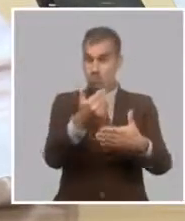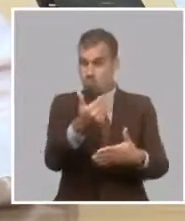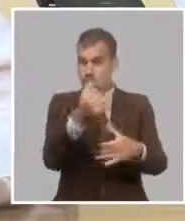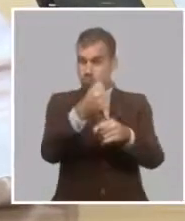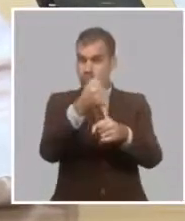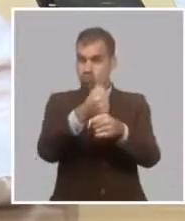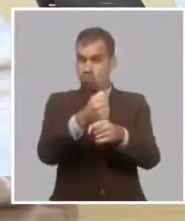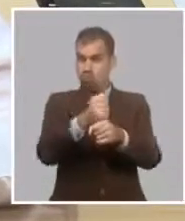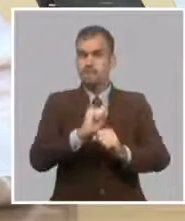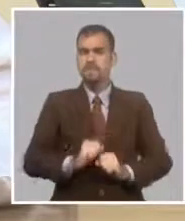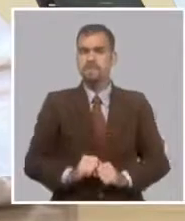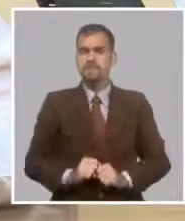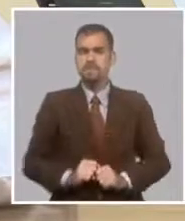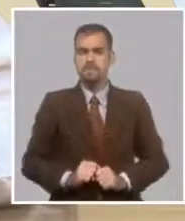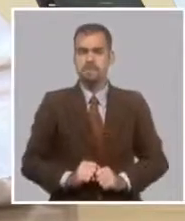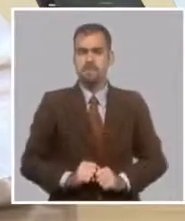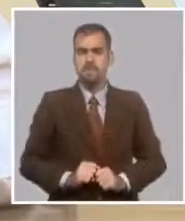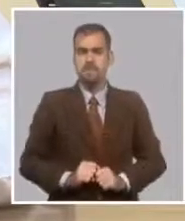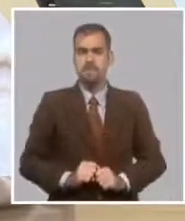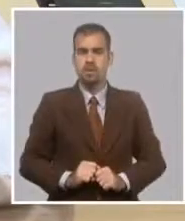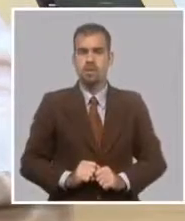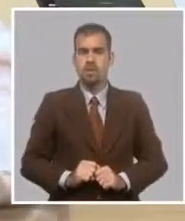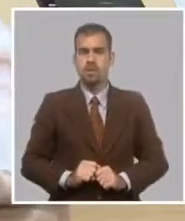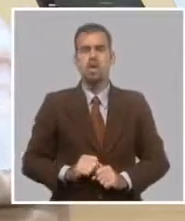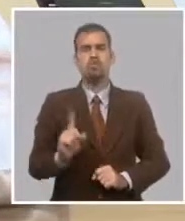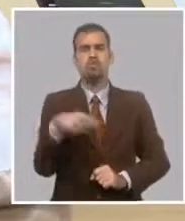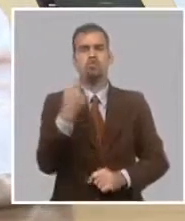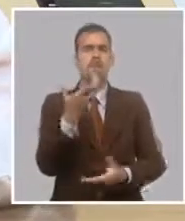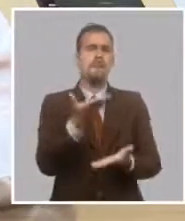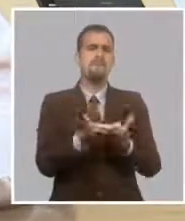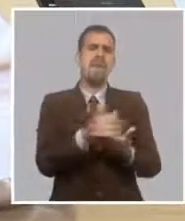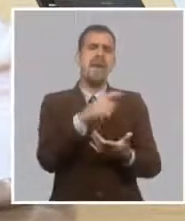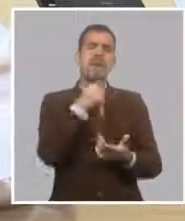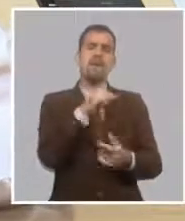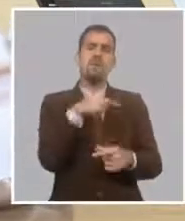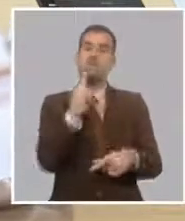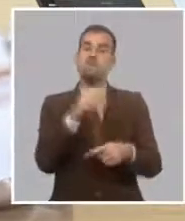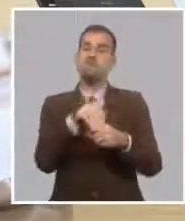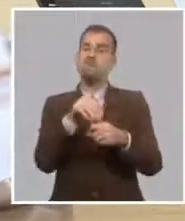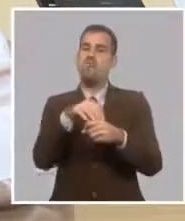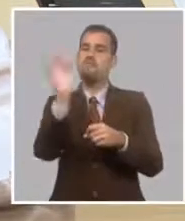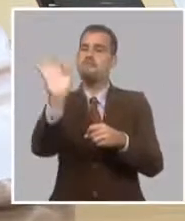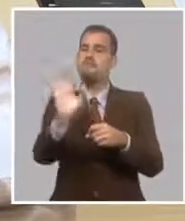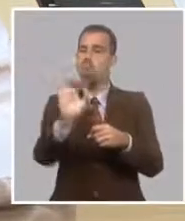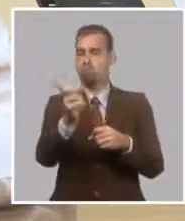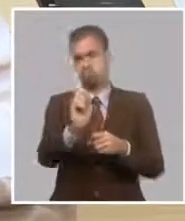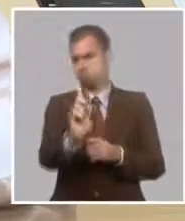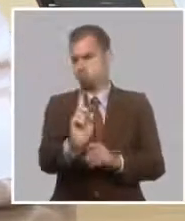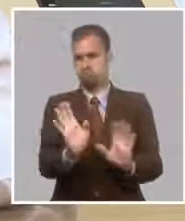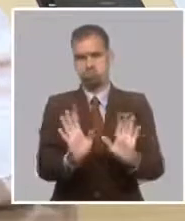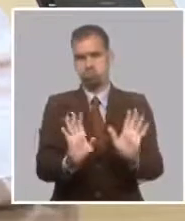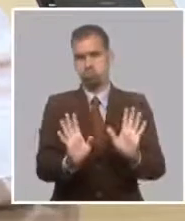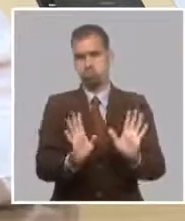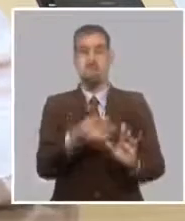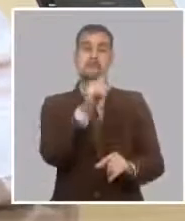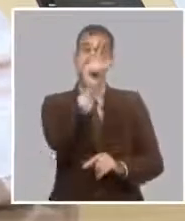necesariamente hay que solicitarles garantías. Los productores que tengan un buen historial productivo y crediticio, como les decía,